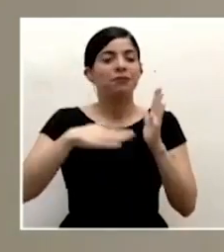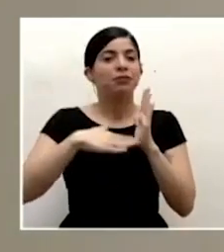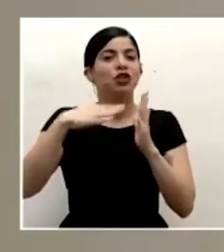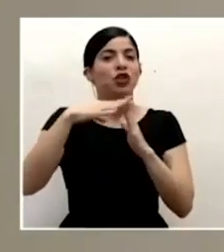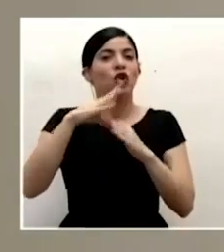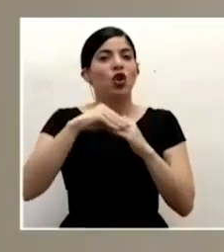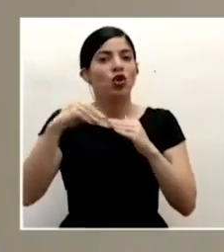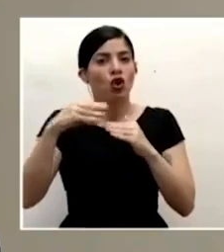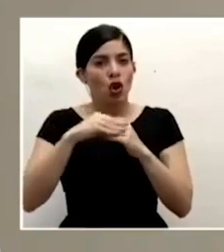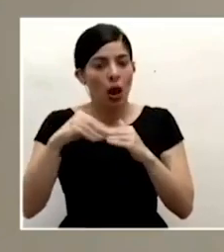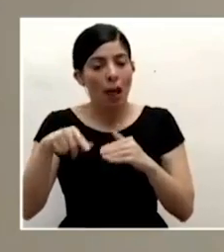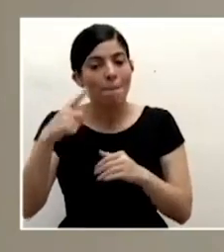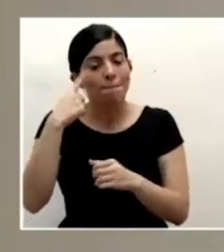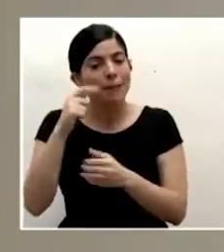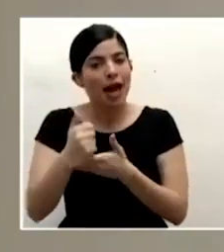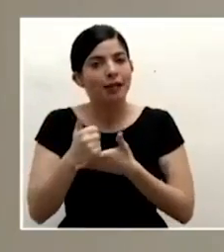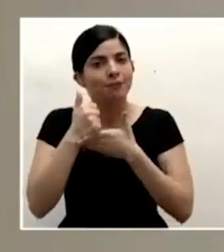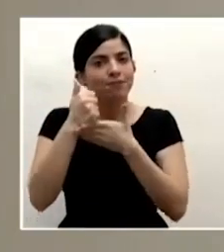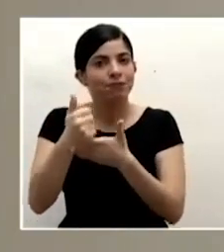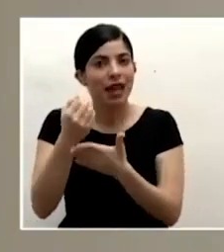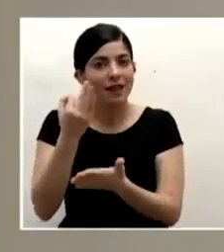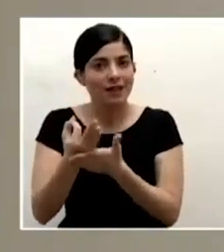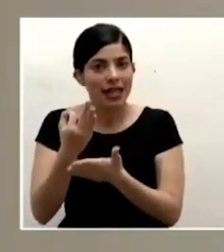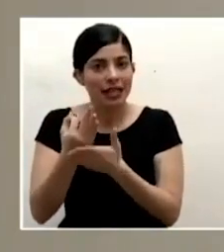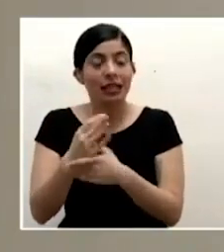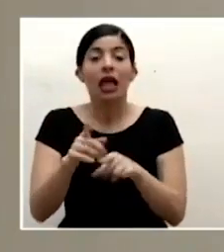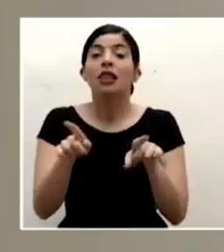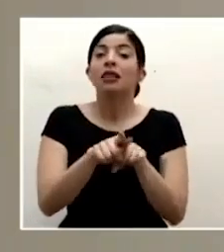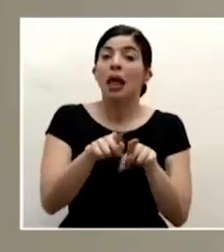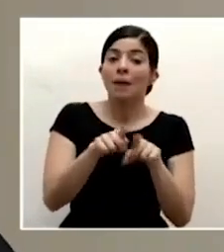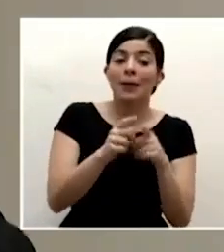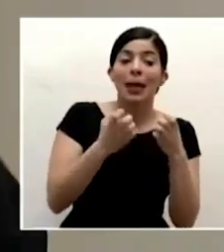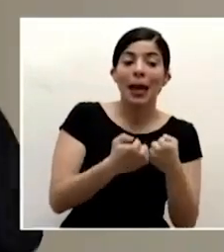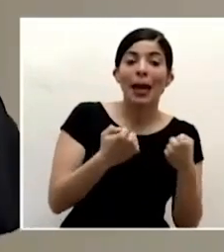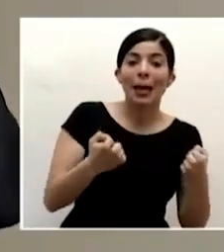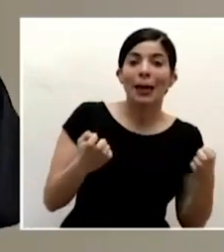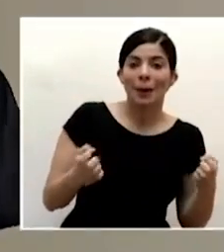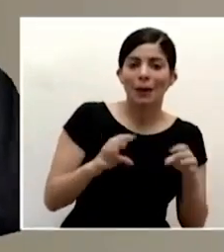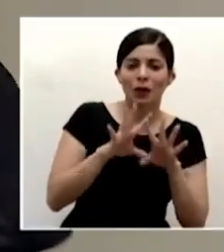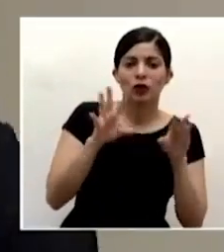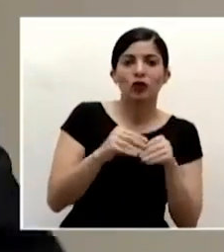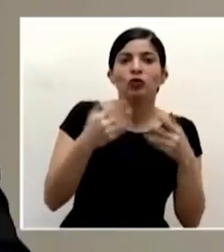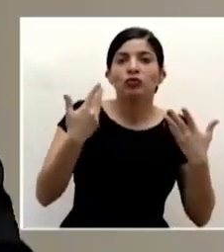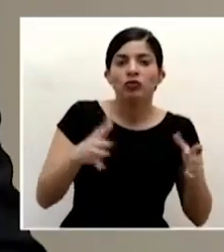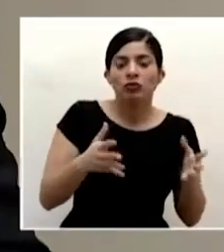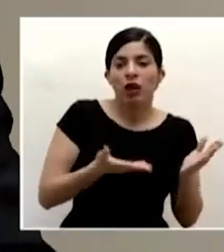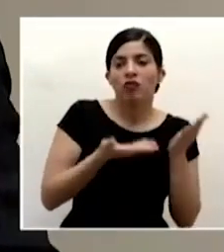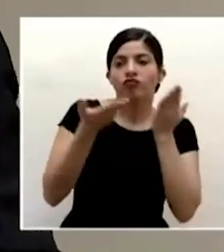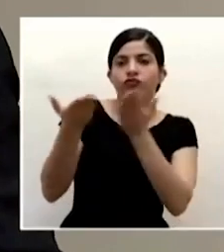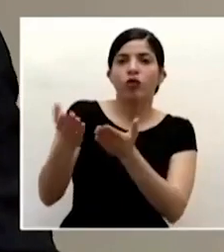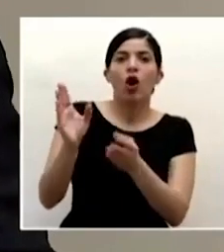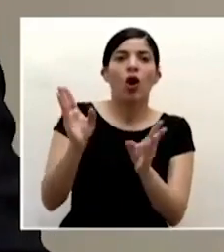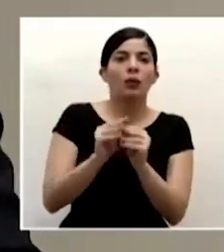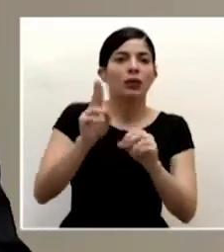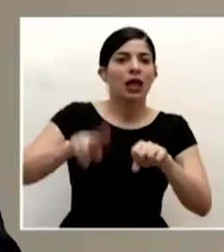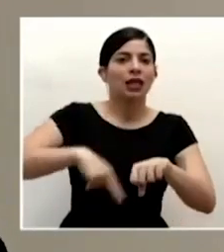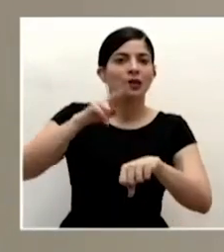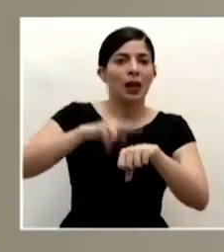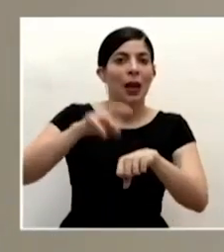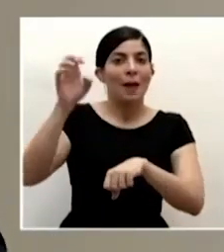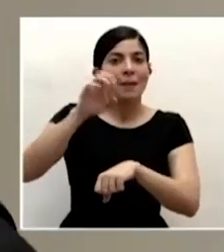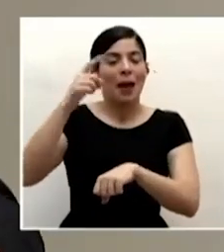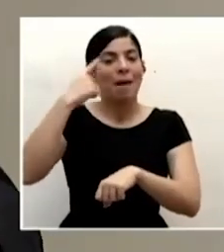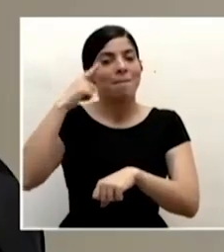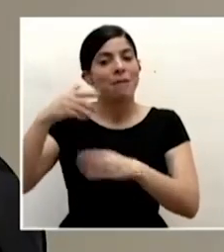asistencia financiera y también en equipos que han sido trasladados a la comisión nacional de emergencias para su oportuna